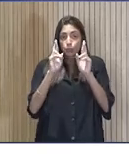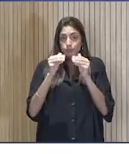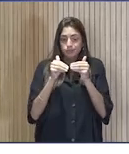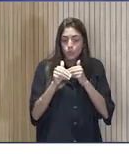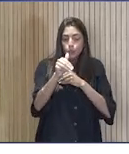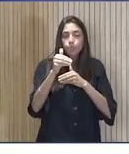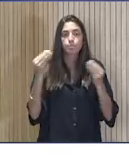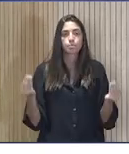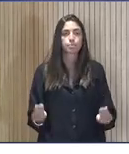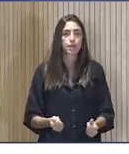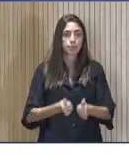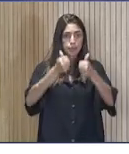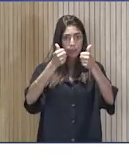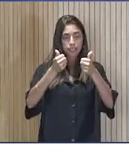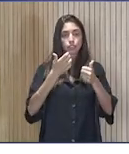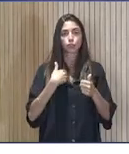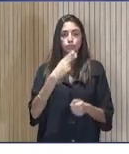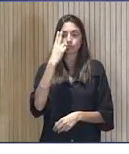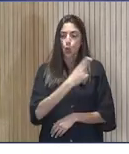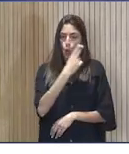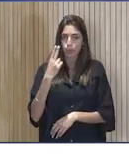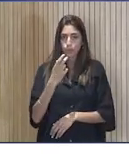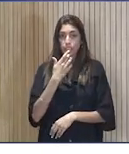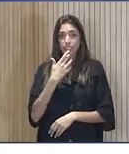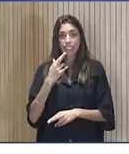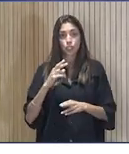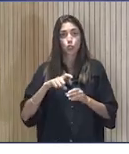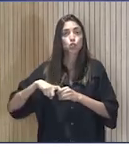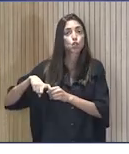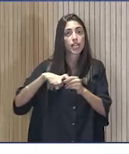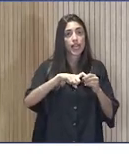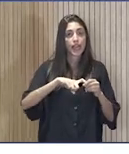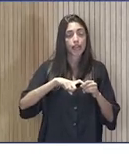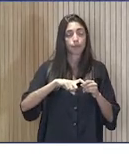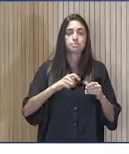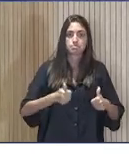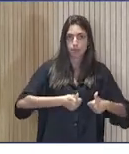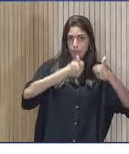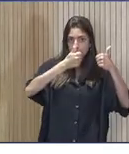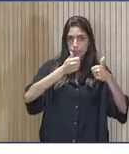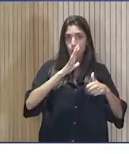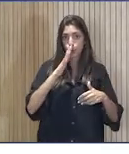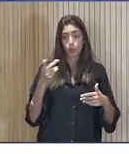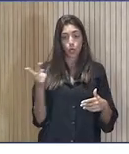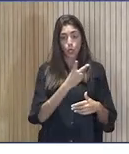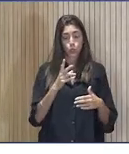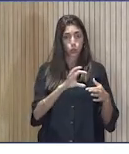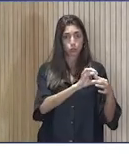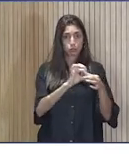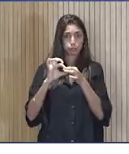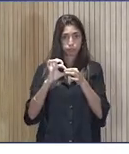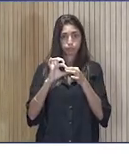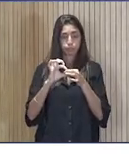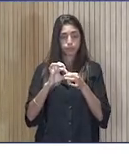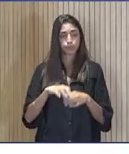sí que me comprometo que si esto va a más, la solidaridad también irá a más, porque son vasos comunicantes. Yo creo que